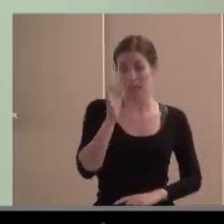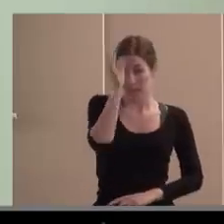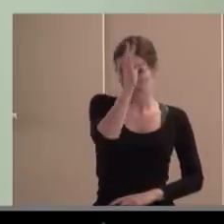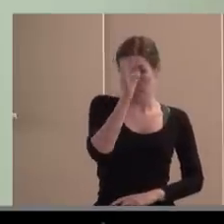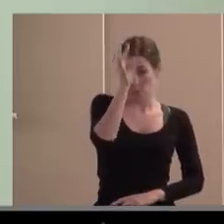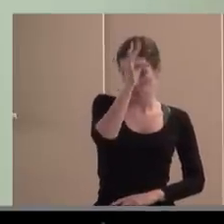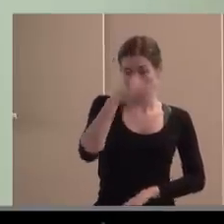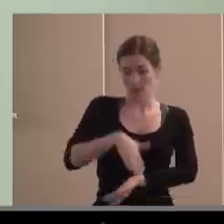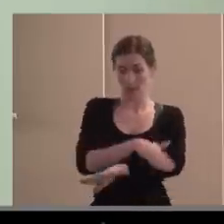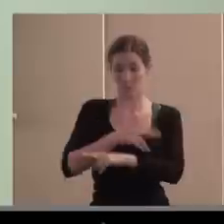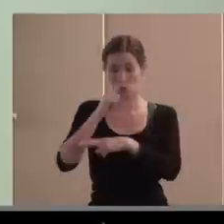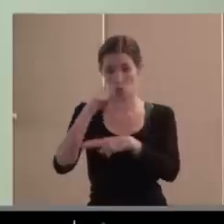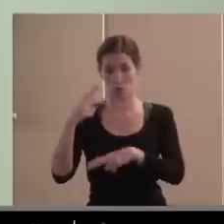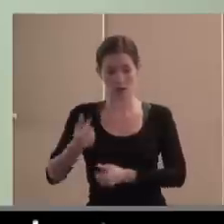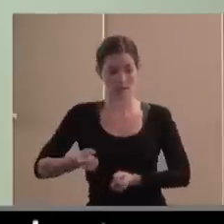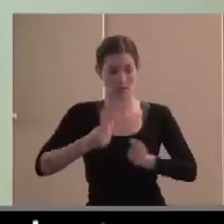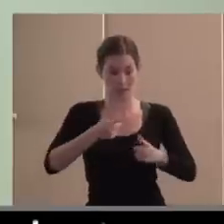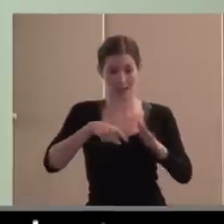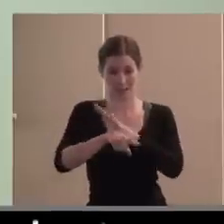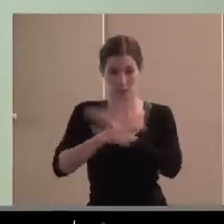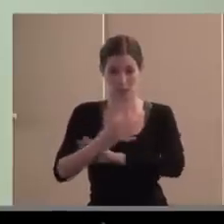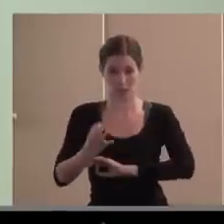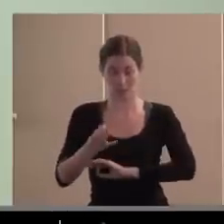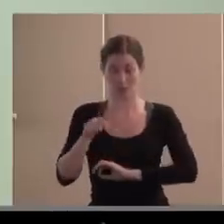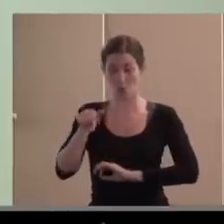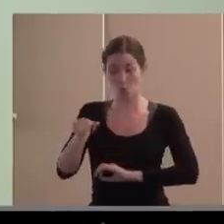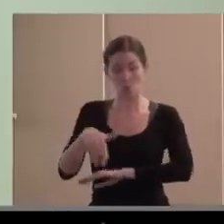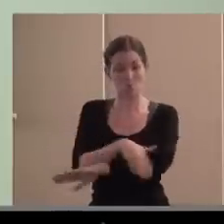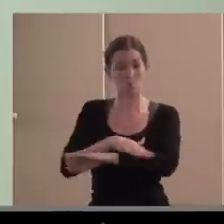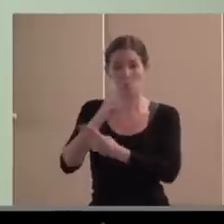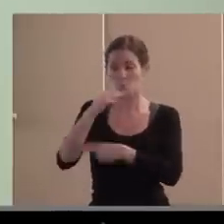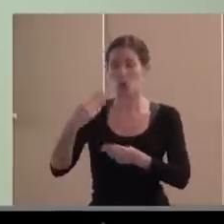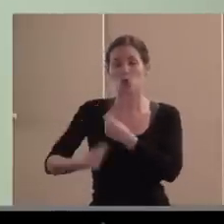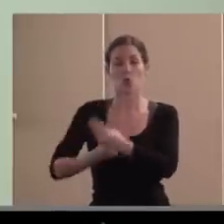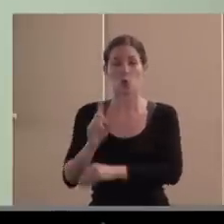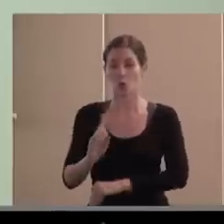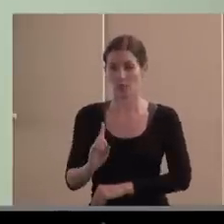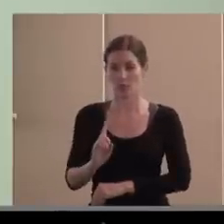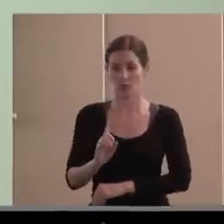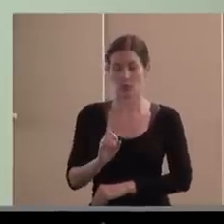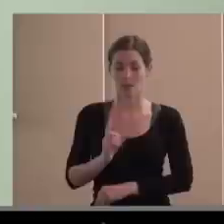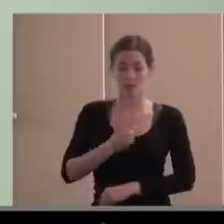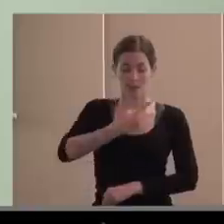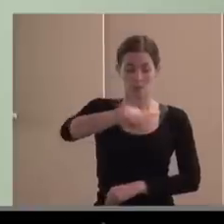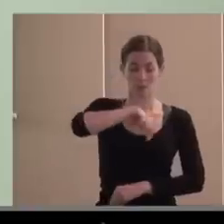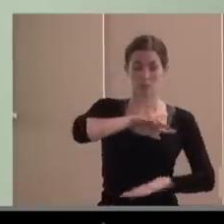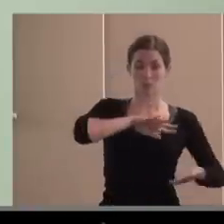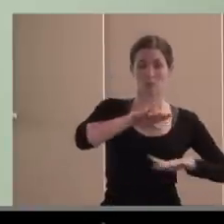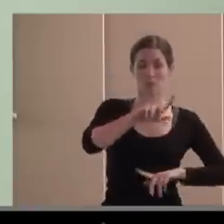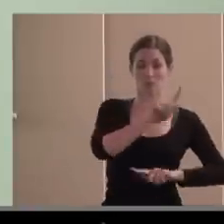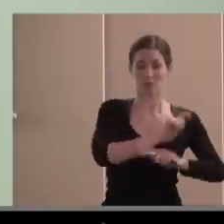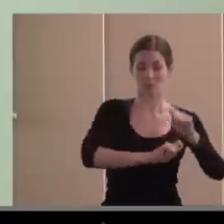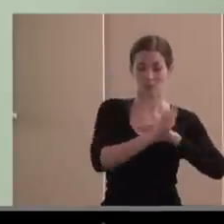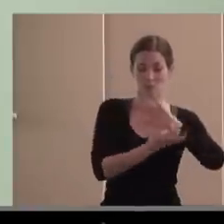las que debían proveerlos y gestionarlos, como no fue así, como surgimos en parte también para colmar esa